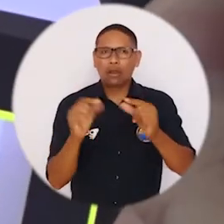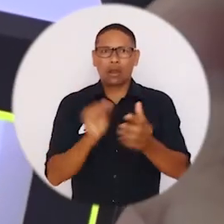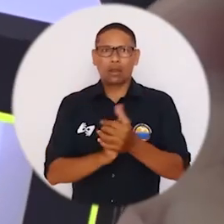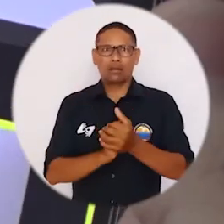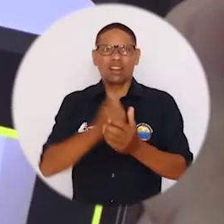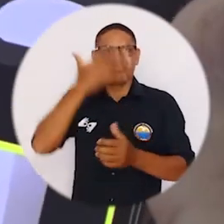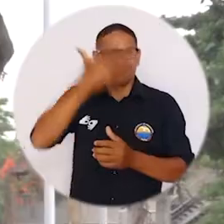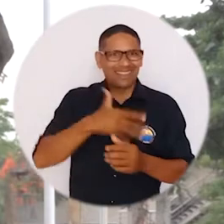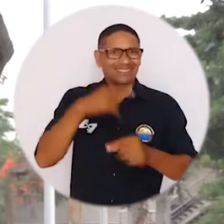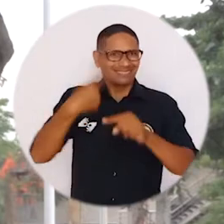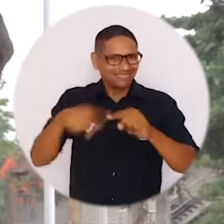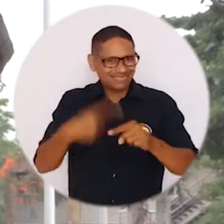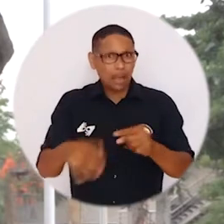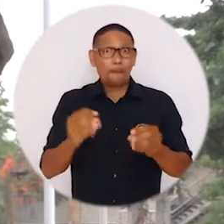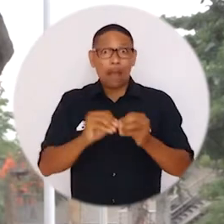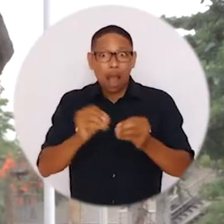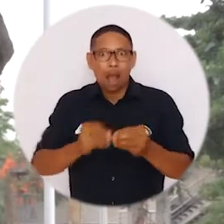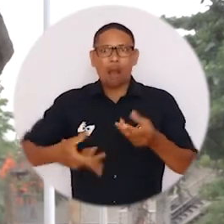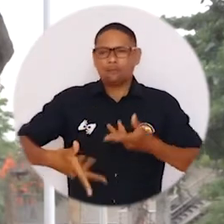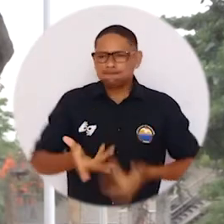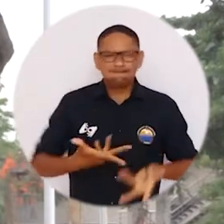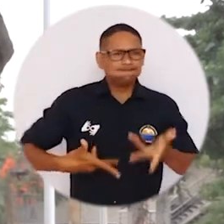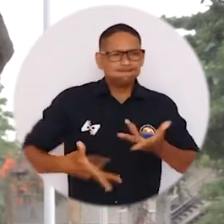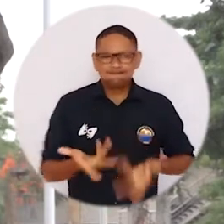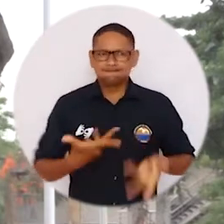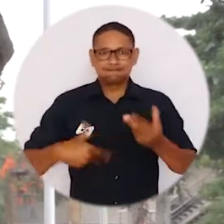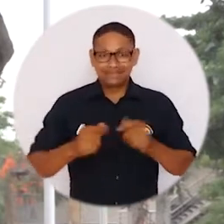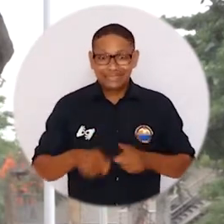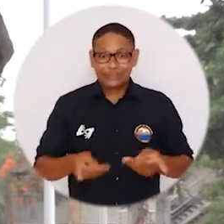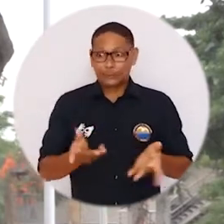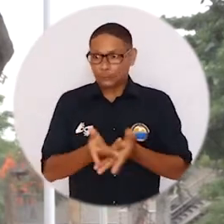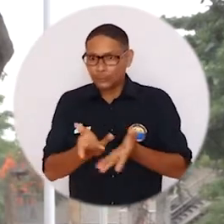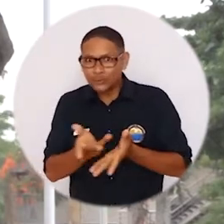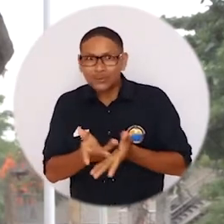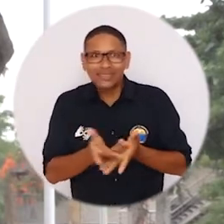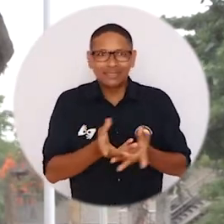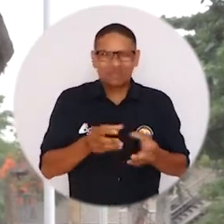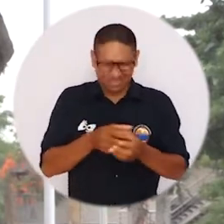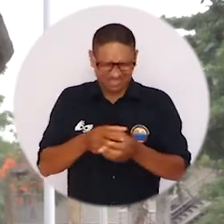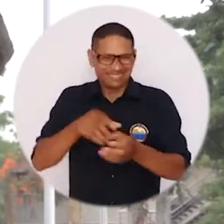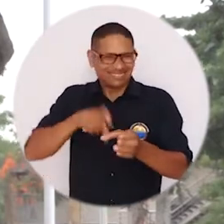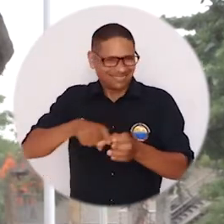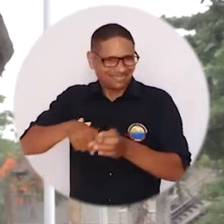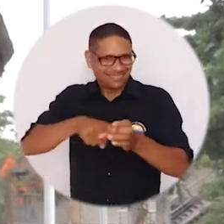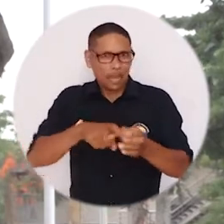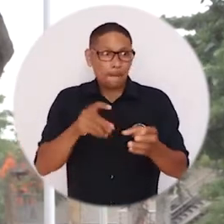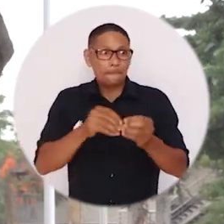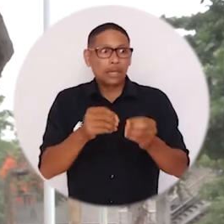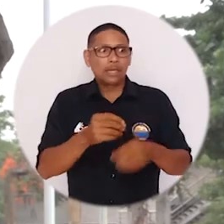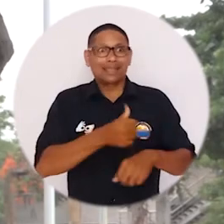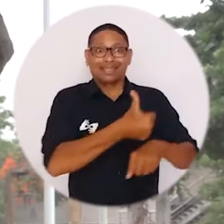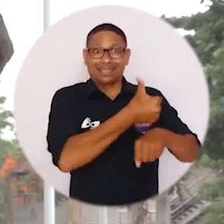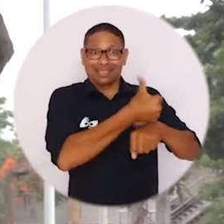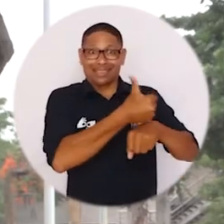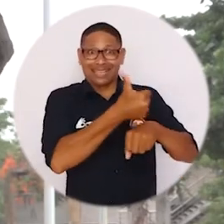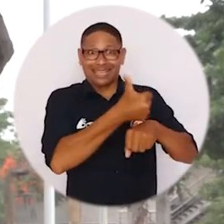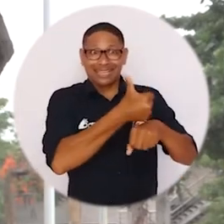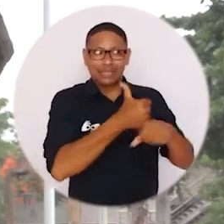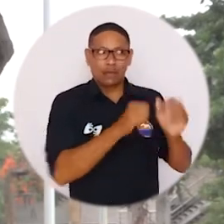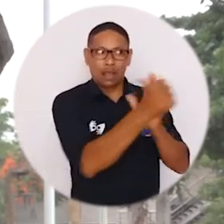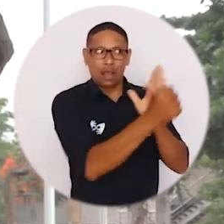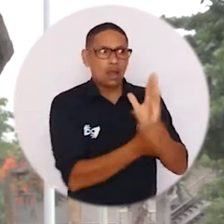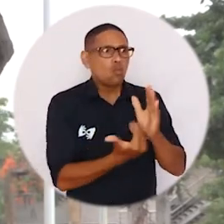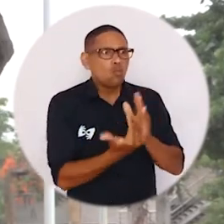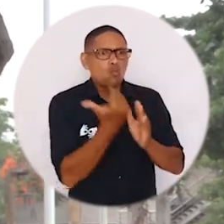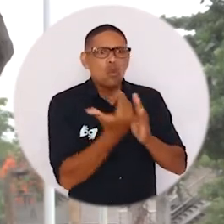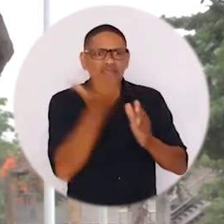sus correos electrónicos. Nos vamos a asegurar de abrir vías de comunicación directa, tanto entre el estudiantado como los miembros asociados y la dirección del